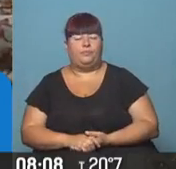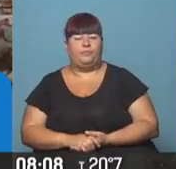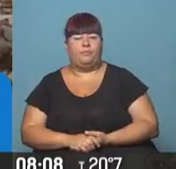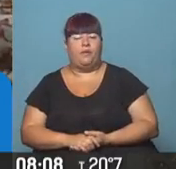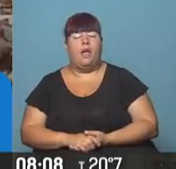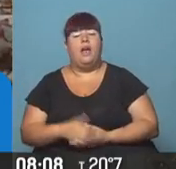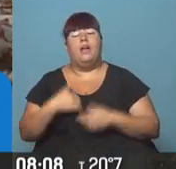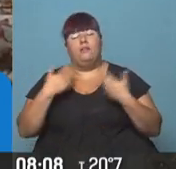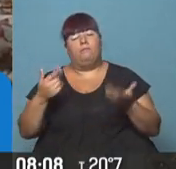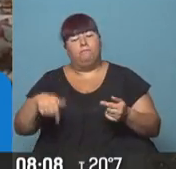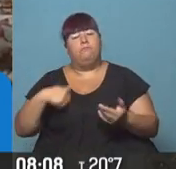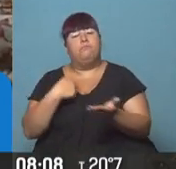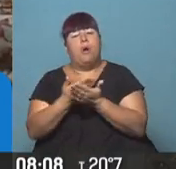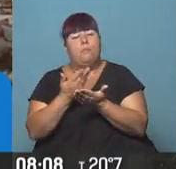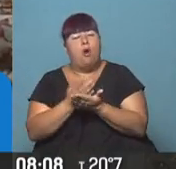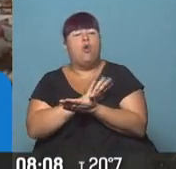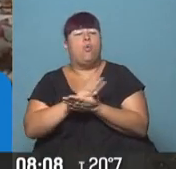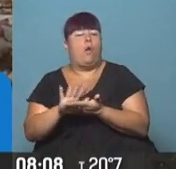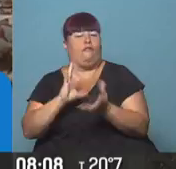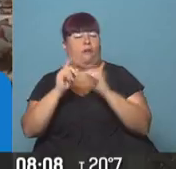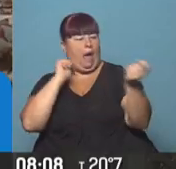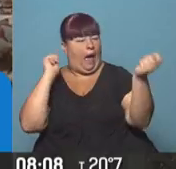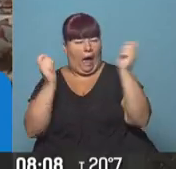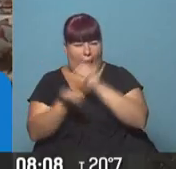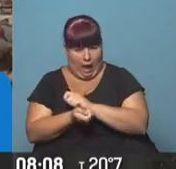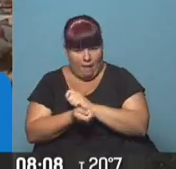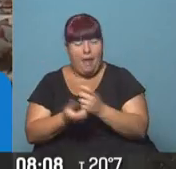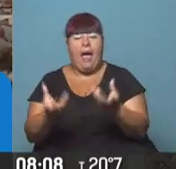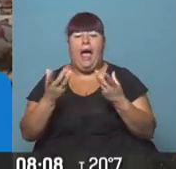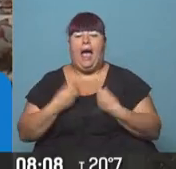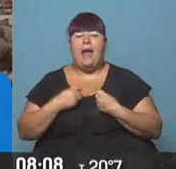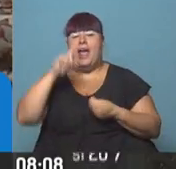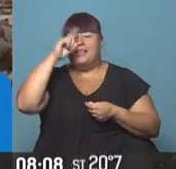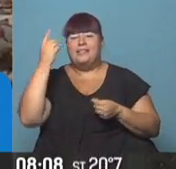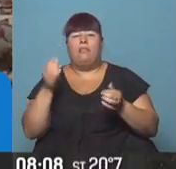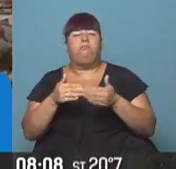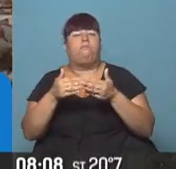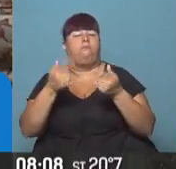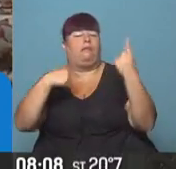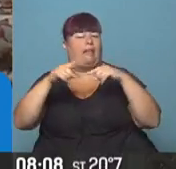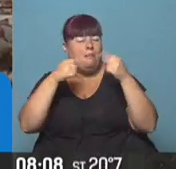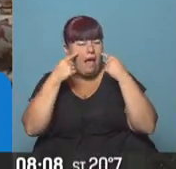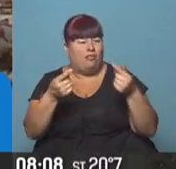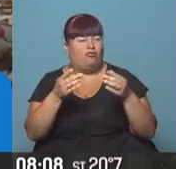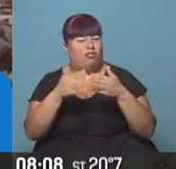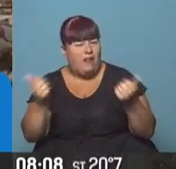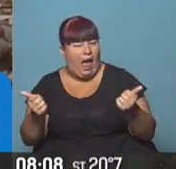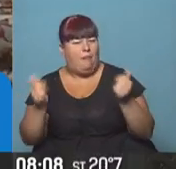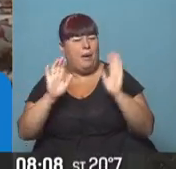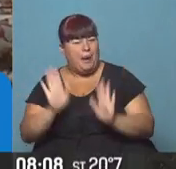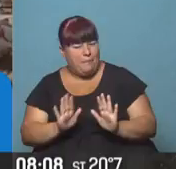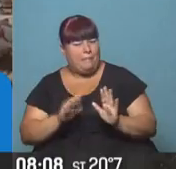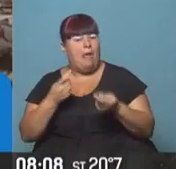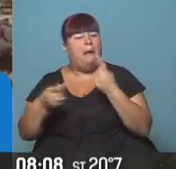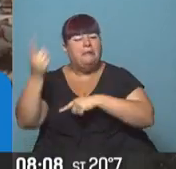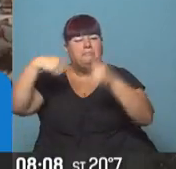Estamos entonces proponiendo estructuras nuevas, que nos ayudan a tener un Estado más ágil, más atento, más preparado para